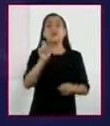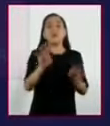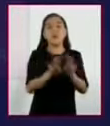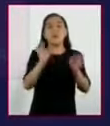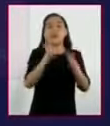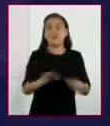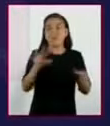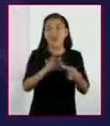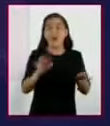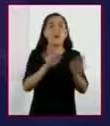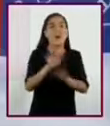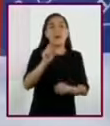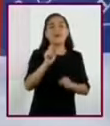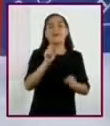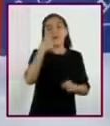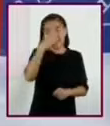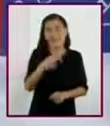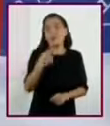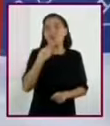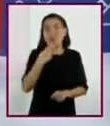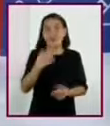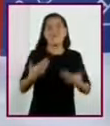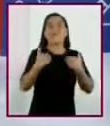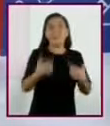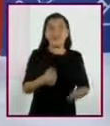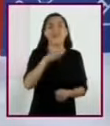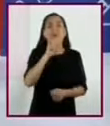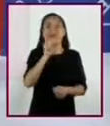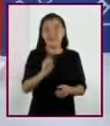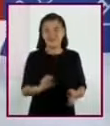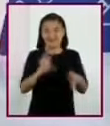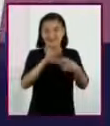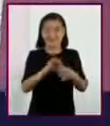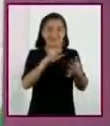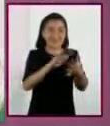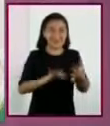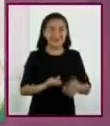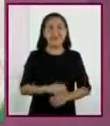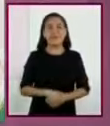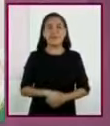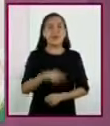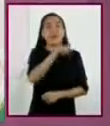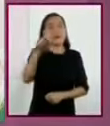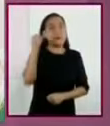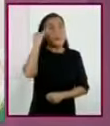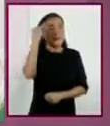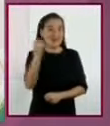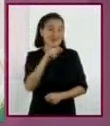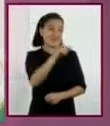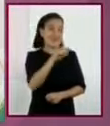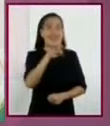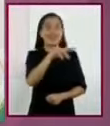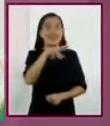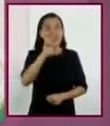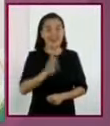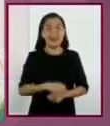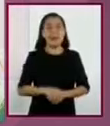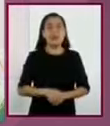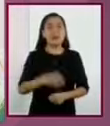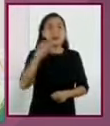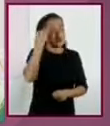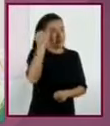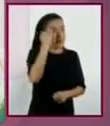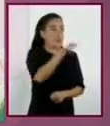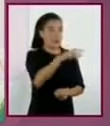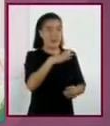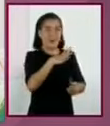algunas estrategias que nos servirán para comprender mejor el contenido. Imagínate, Enrique, que tienes un texto frente a ti